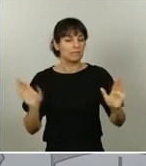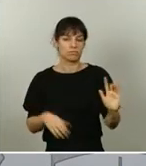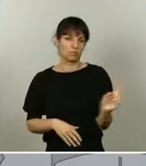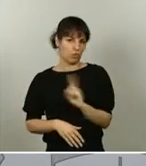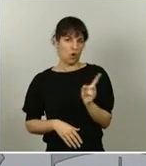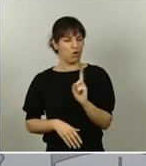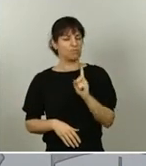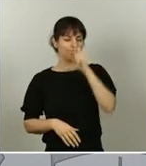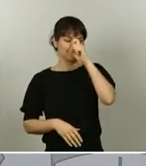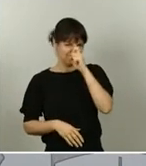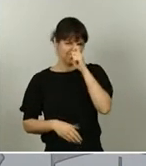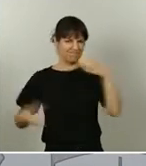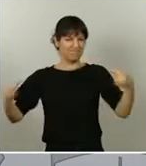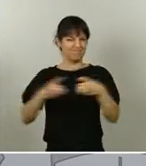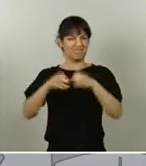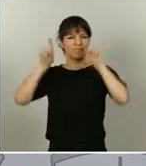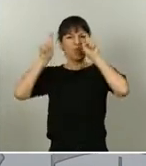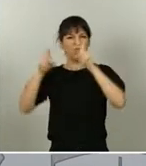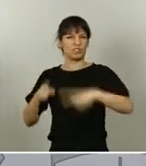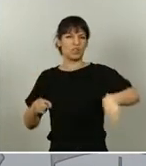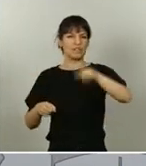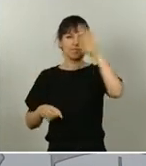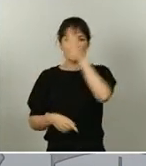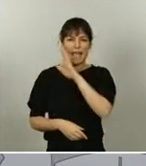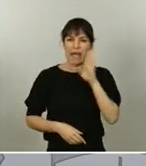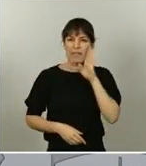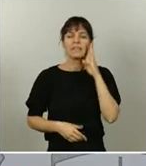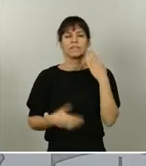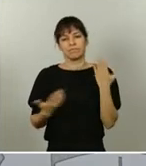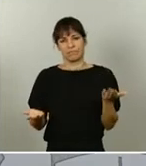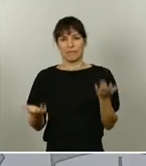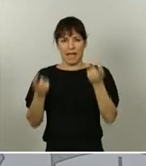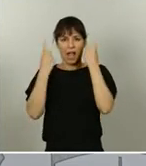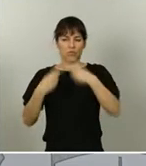comunidad educativa, de los profesores, de los padres, madres y también, lógicamente, de los alumnos.